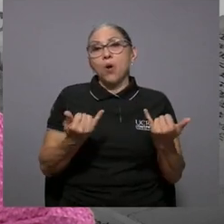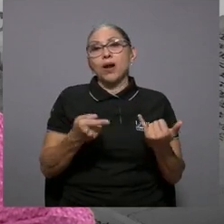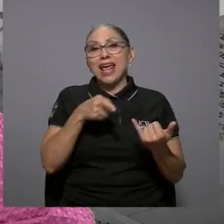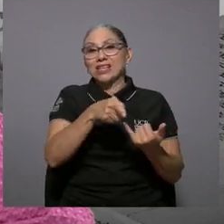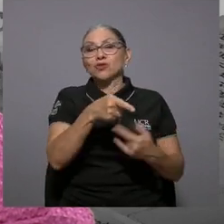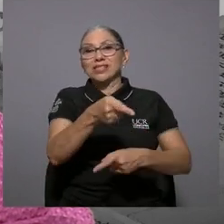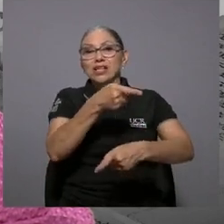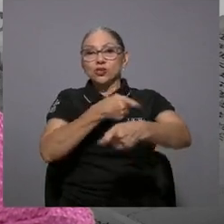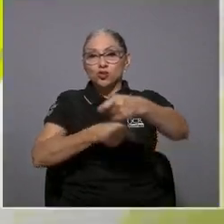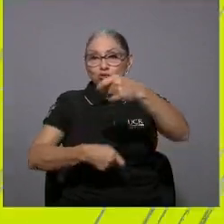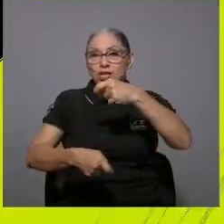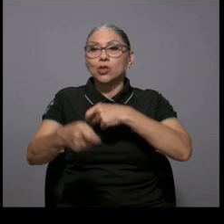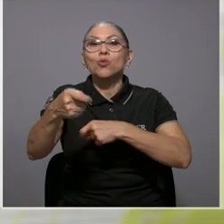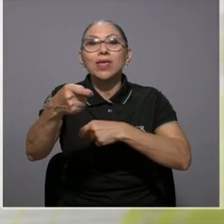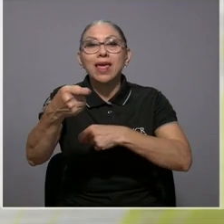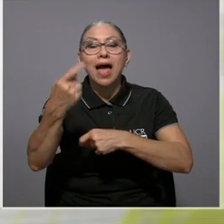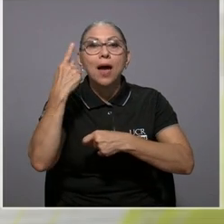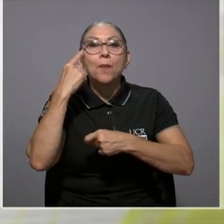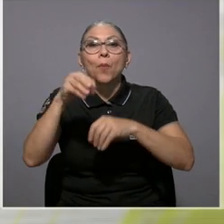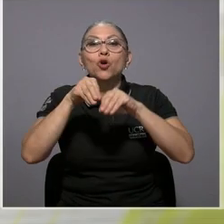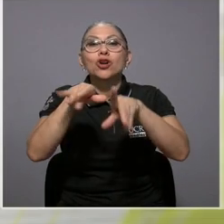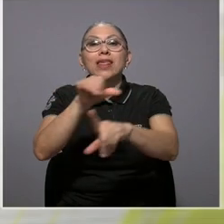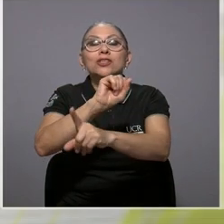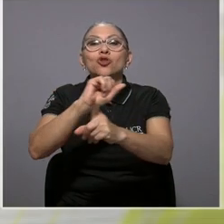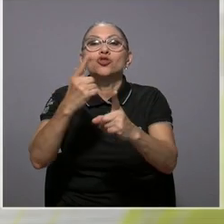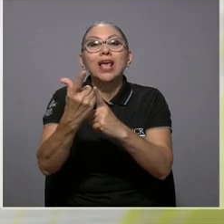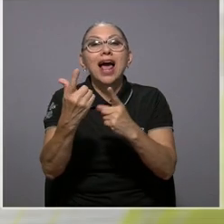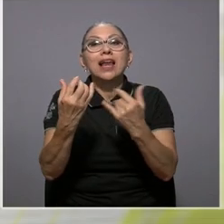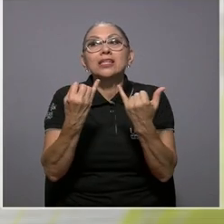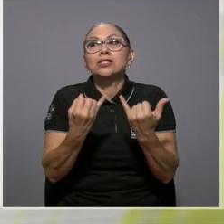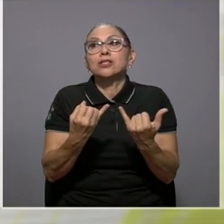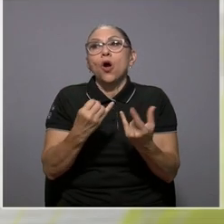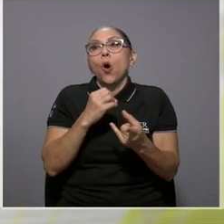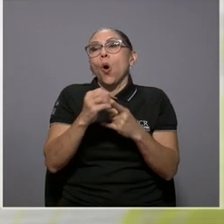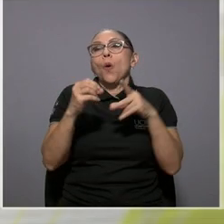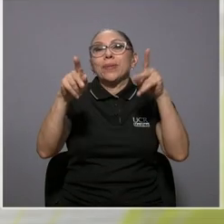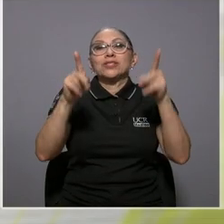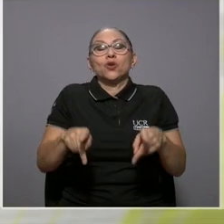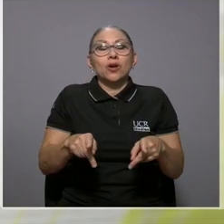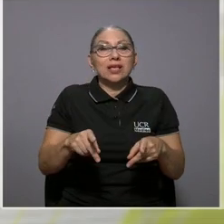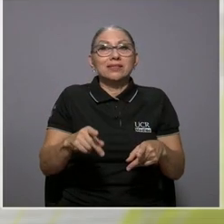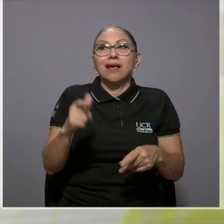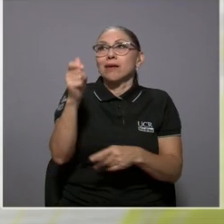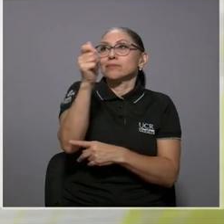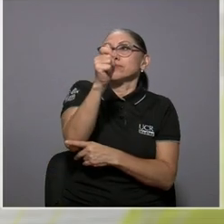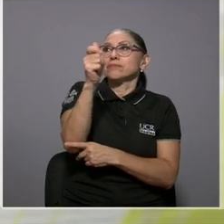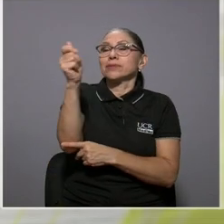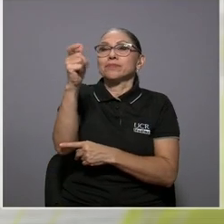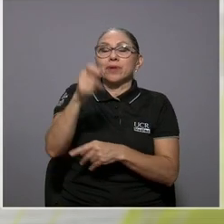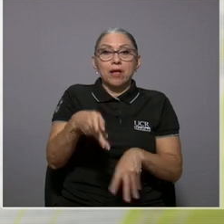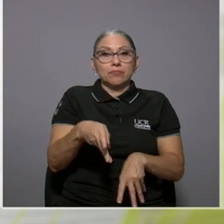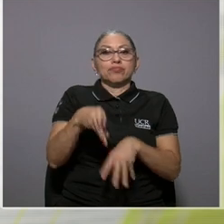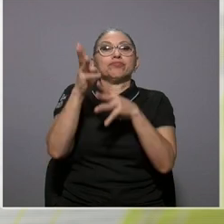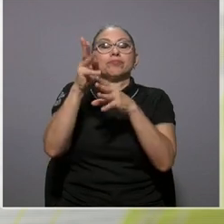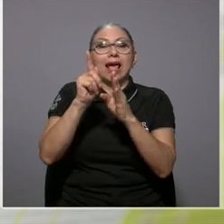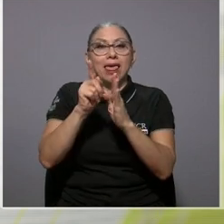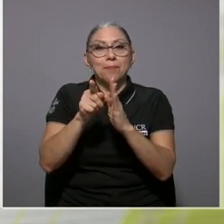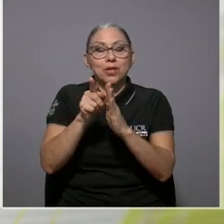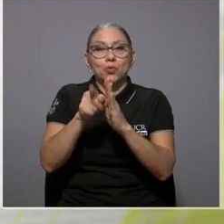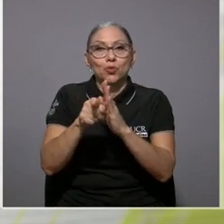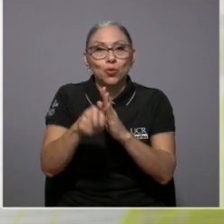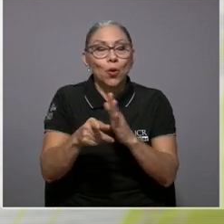sustituida por la aparición en redes por las fotografías de cada minuto las instantáneas